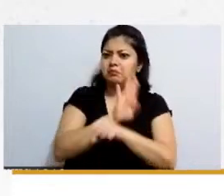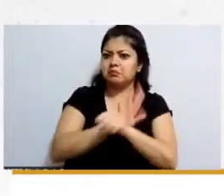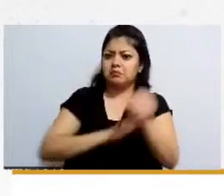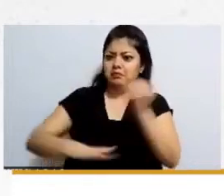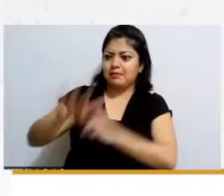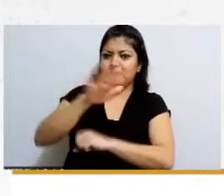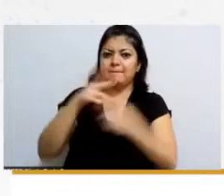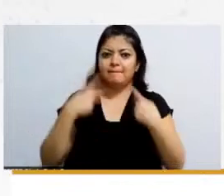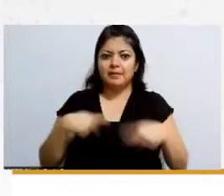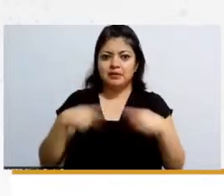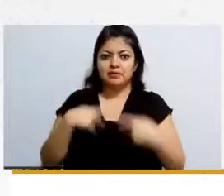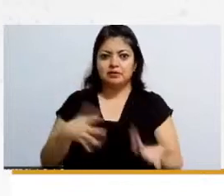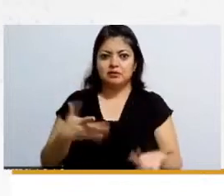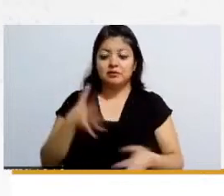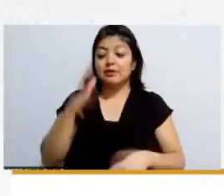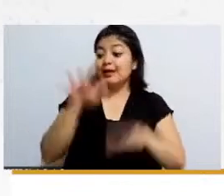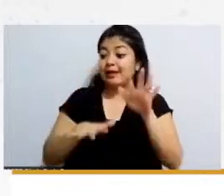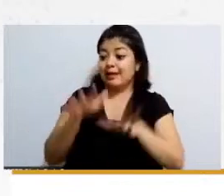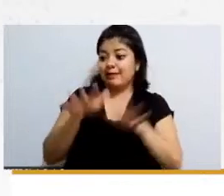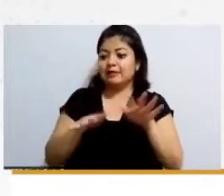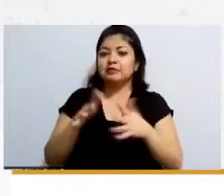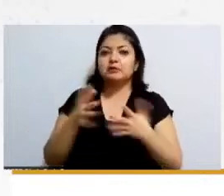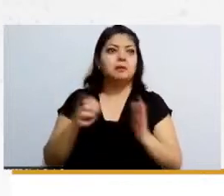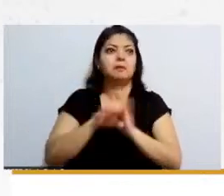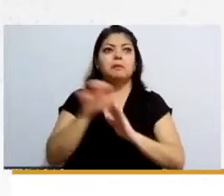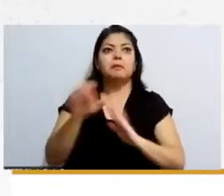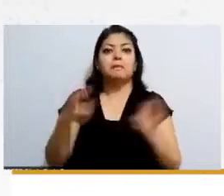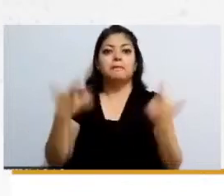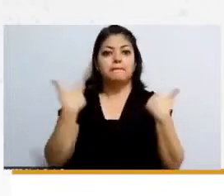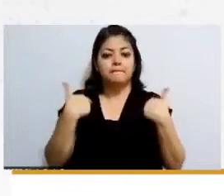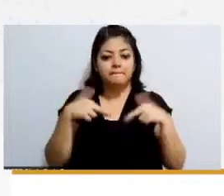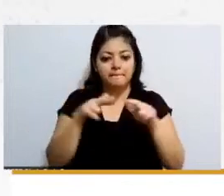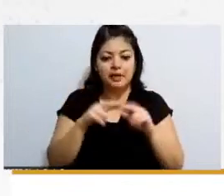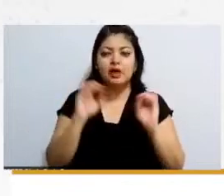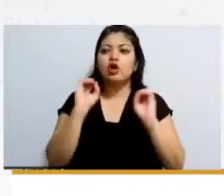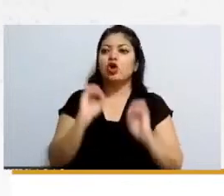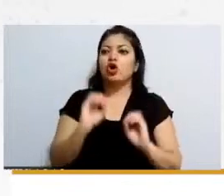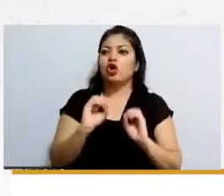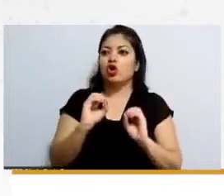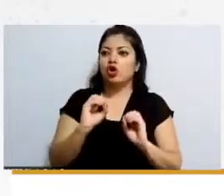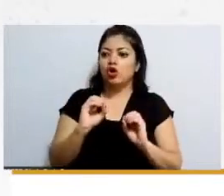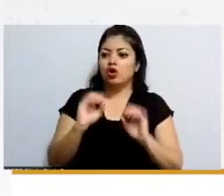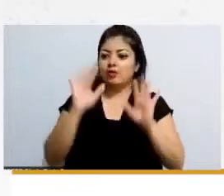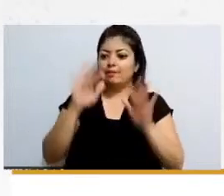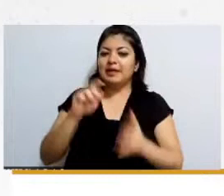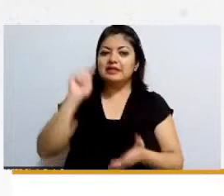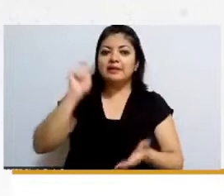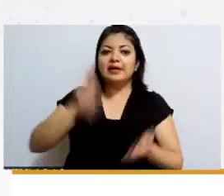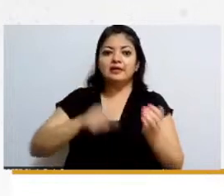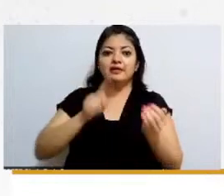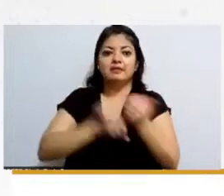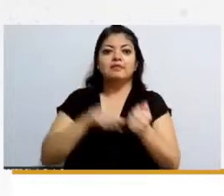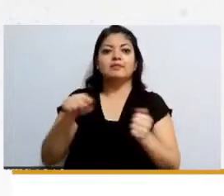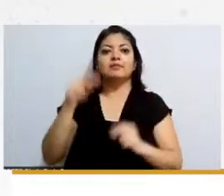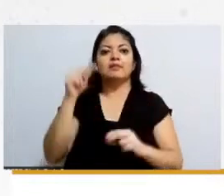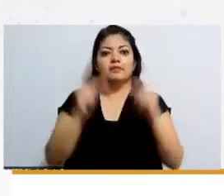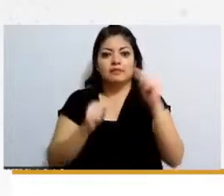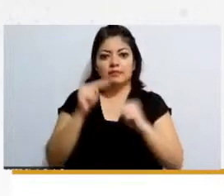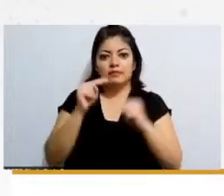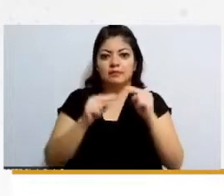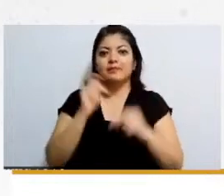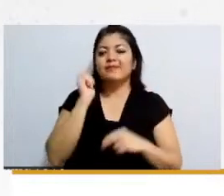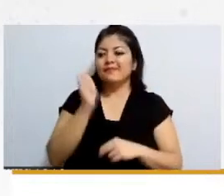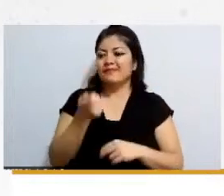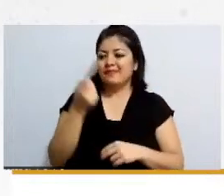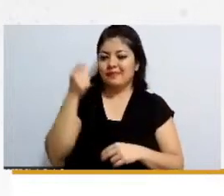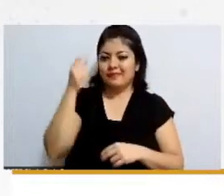los académicos o las resoluciones que se dan están a un nivel donde es difícil que